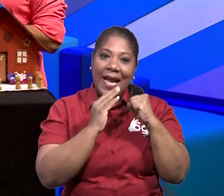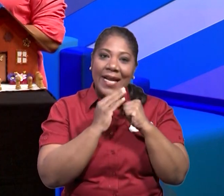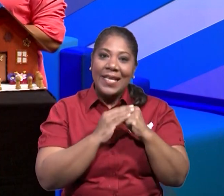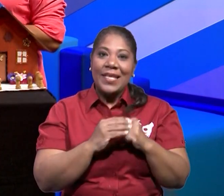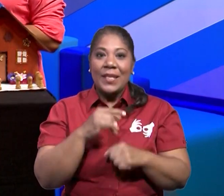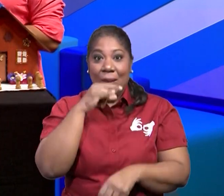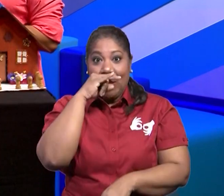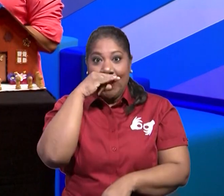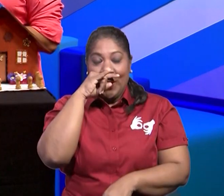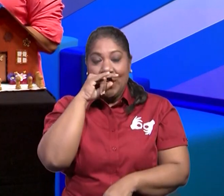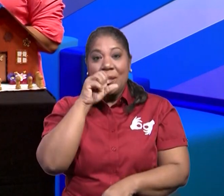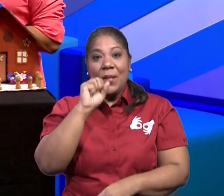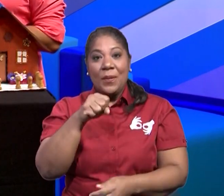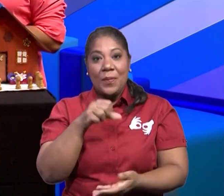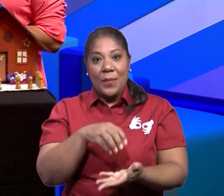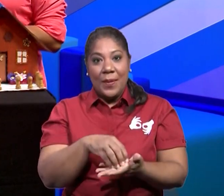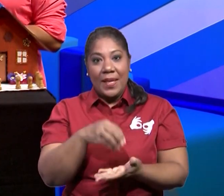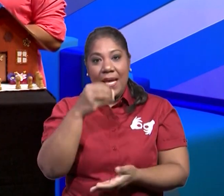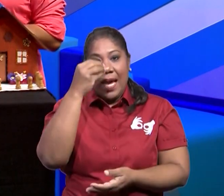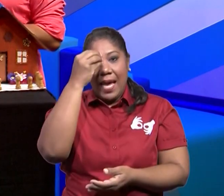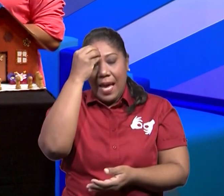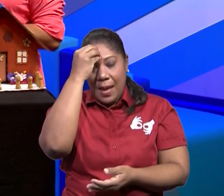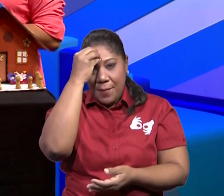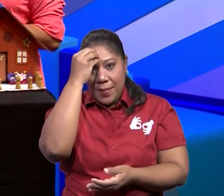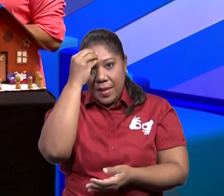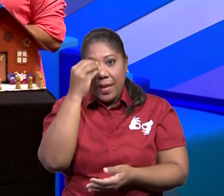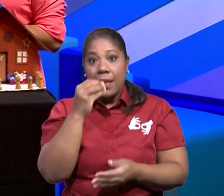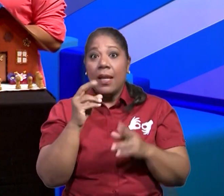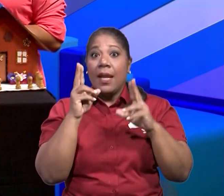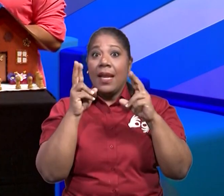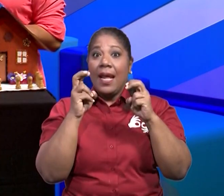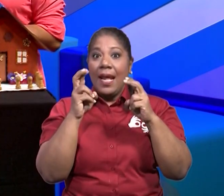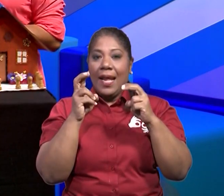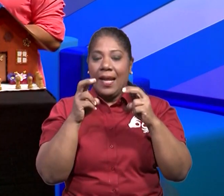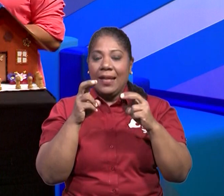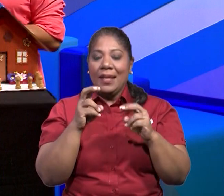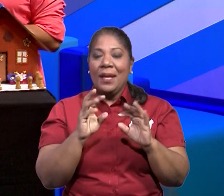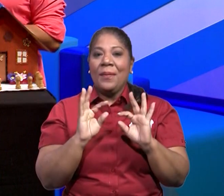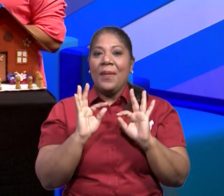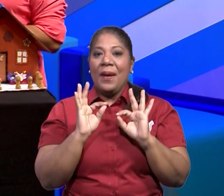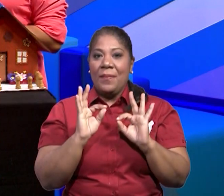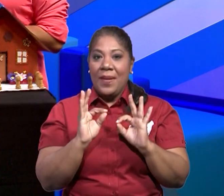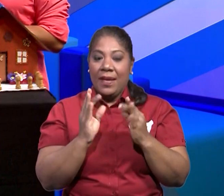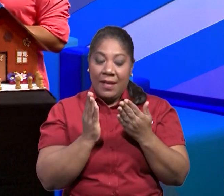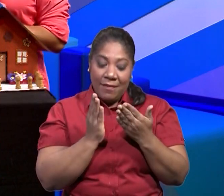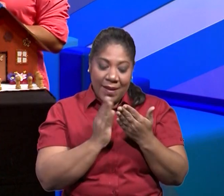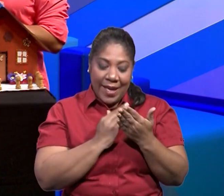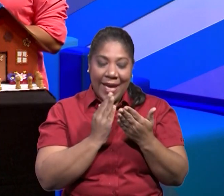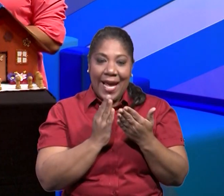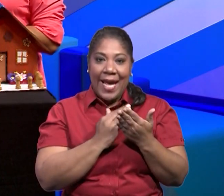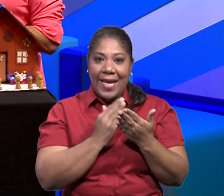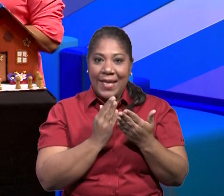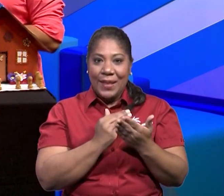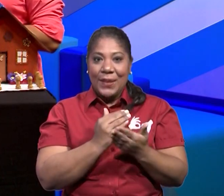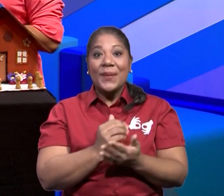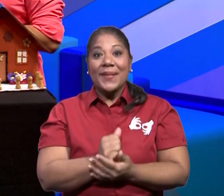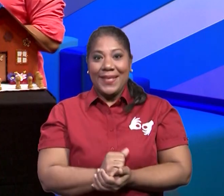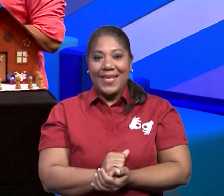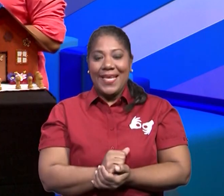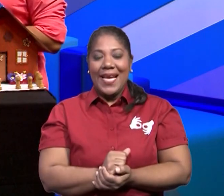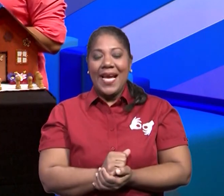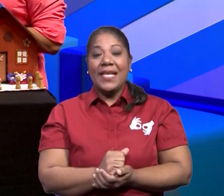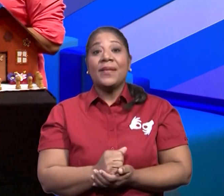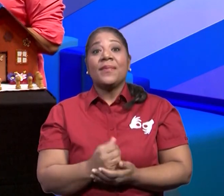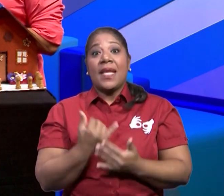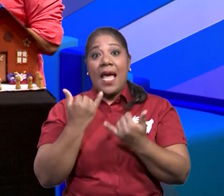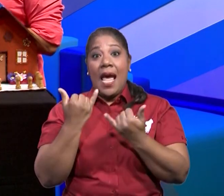ellos aprendan la lección y el tema de en estudio, ¿verdad? Que está en estudio. Así que vamos a ver,